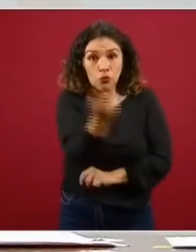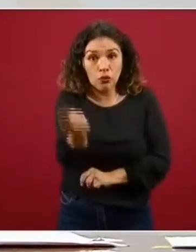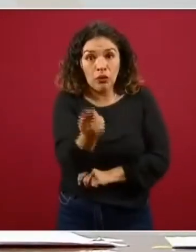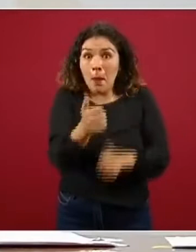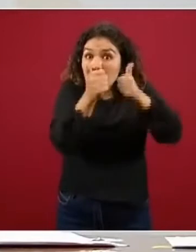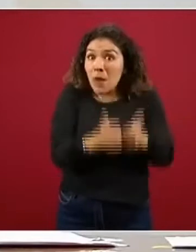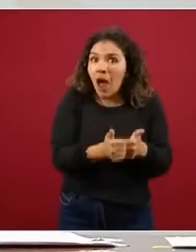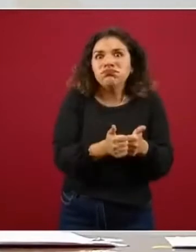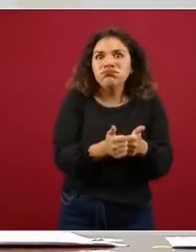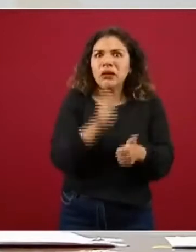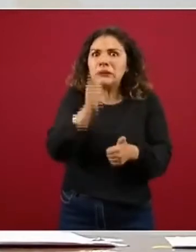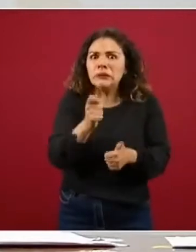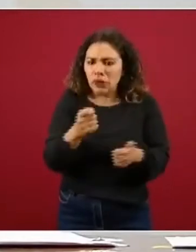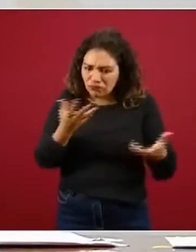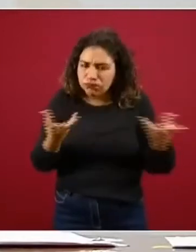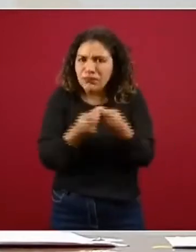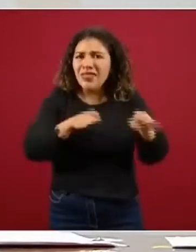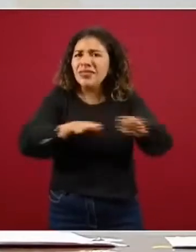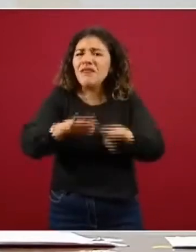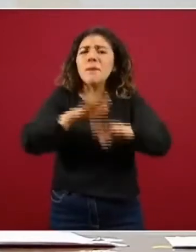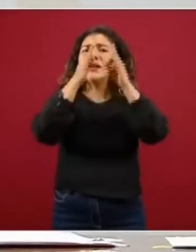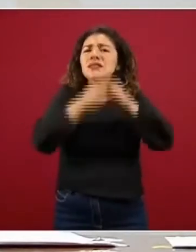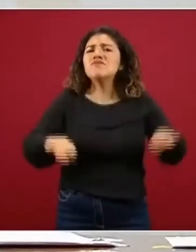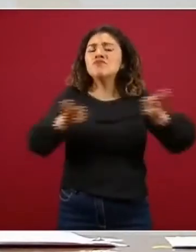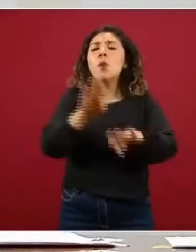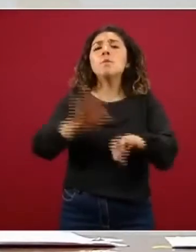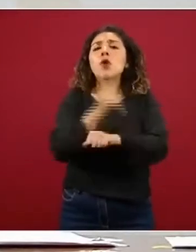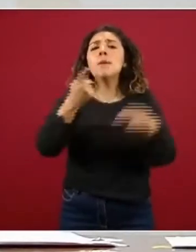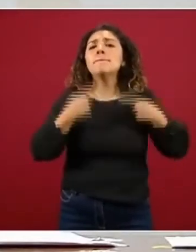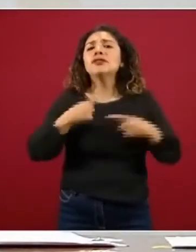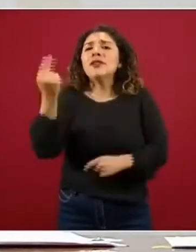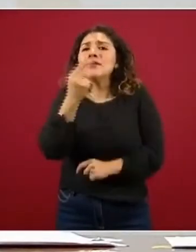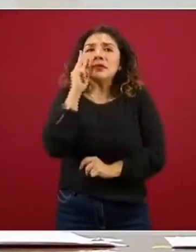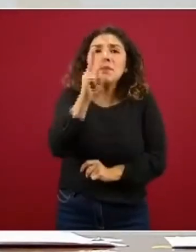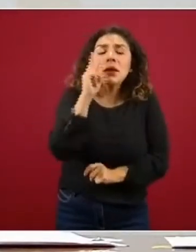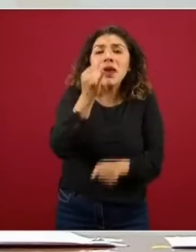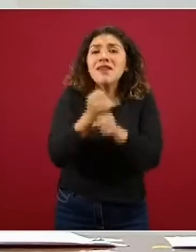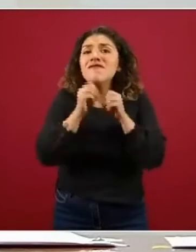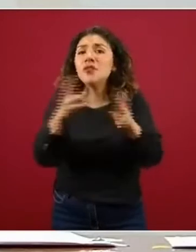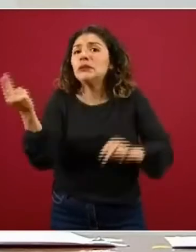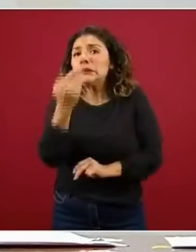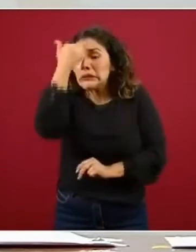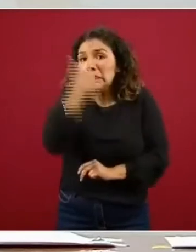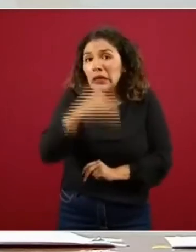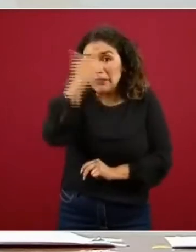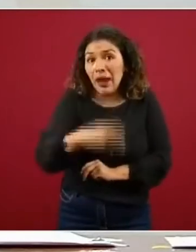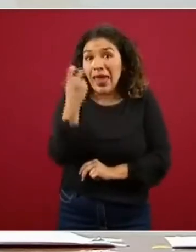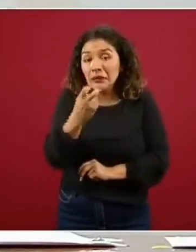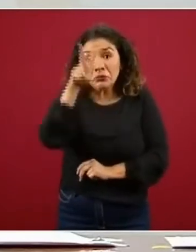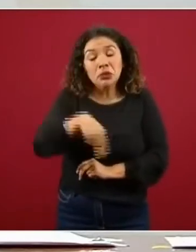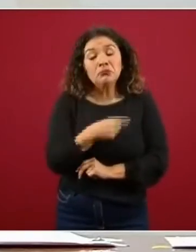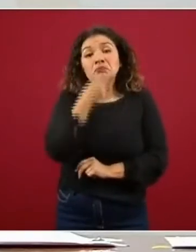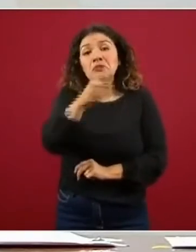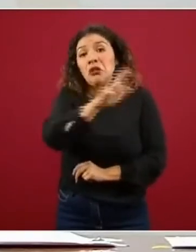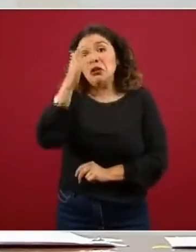hemos parado porque somos un trabajo esencial y porque la sociedad necesita estar bien informada así es que mi